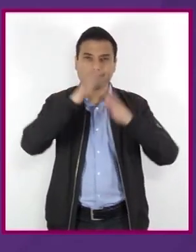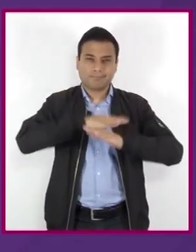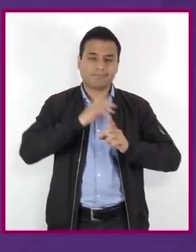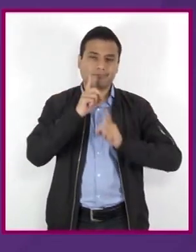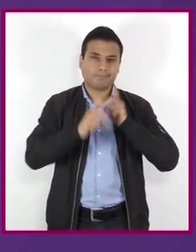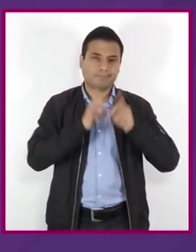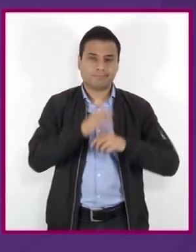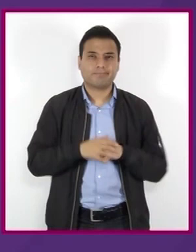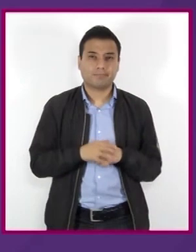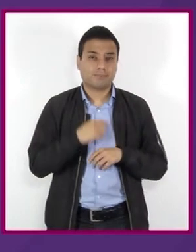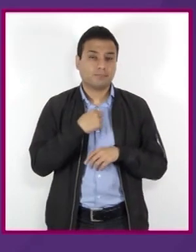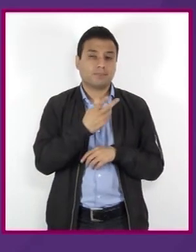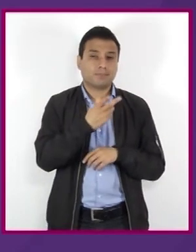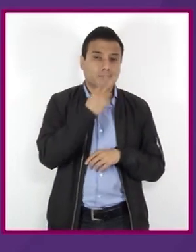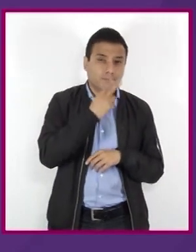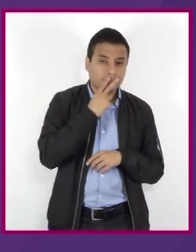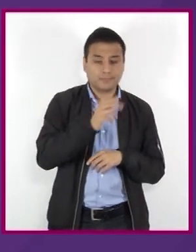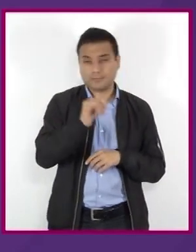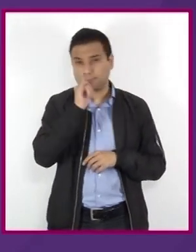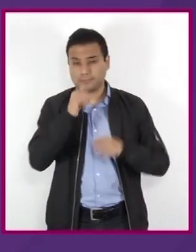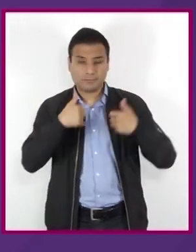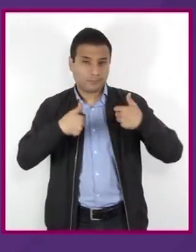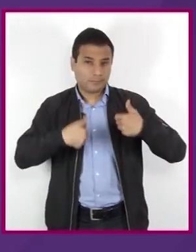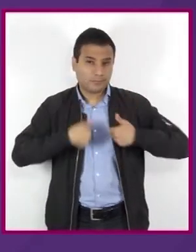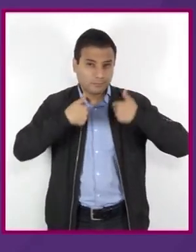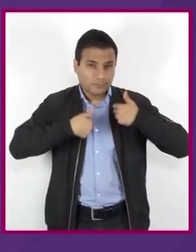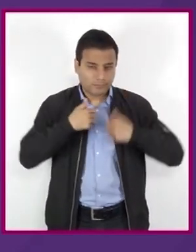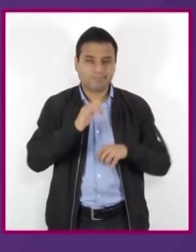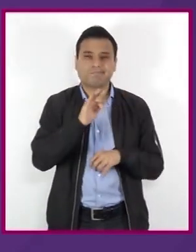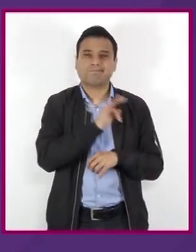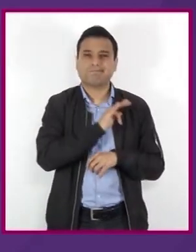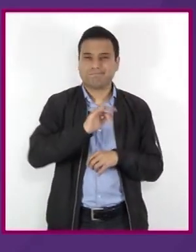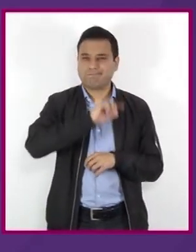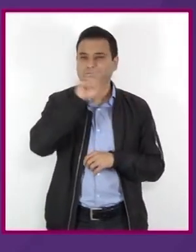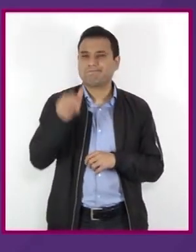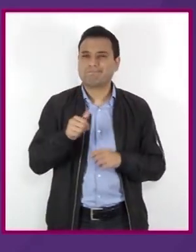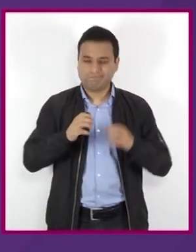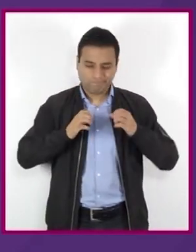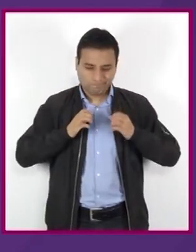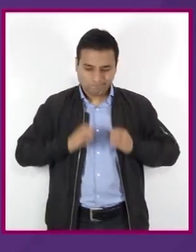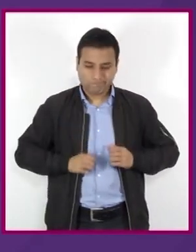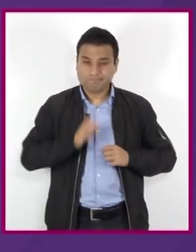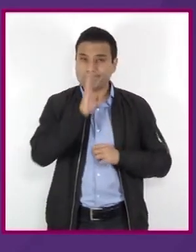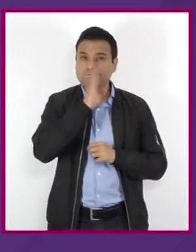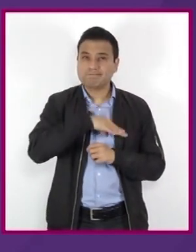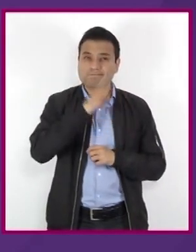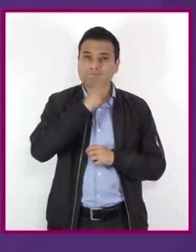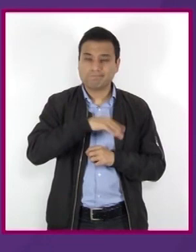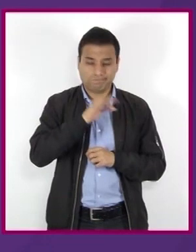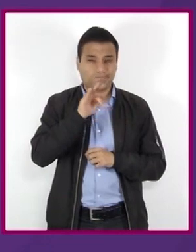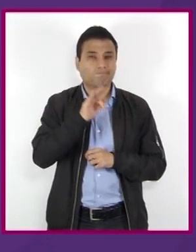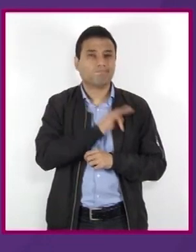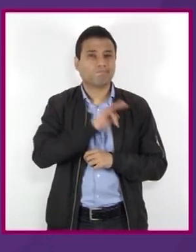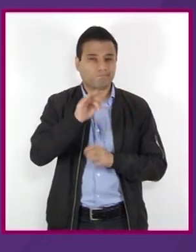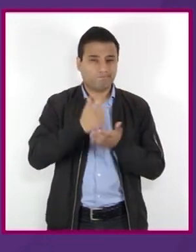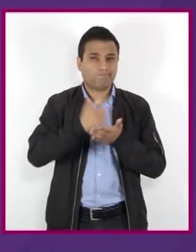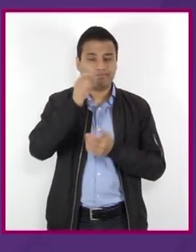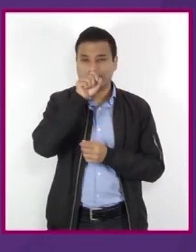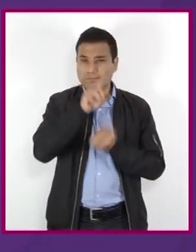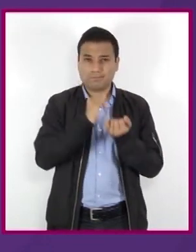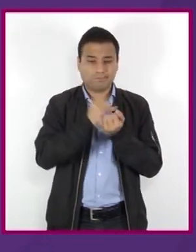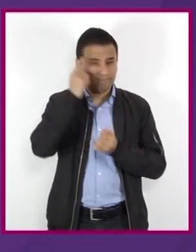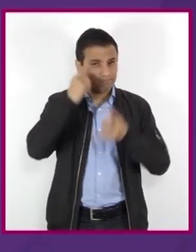consumo de tabaco y alcohol en la adolescencia pueden alterar el funcionamiento de nuestro cuerpo, tanto como el de nuestro cerebro,